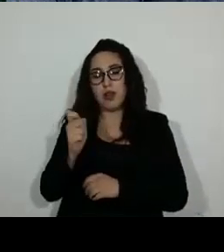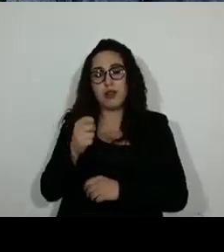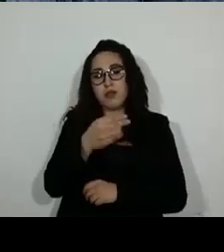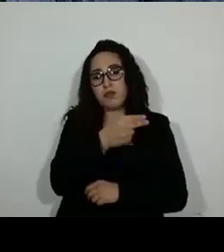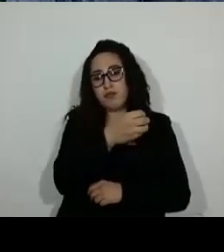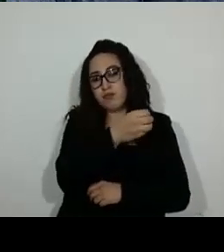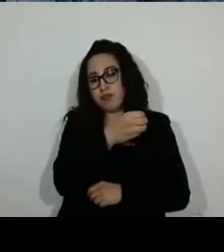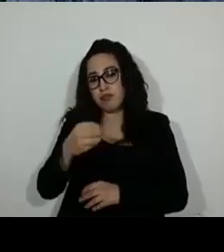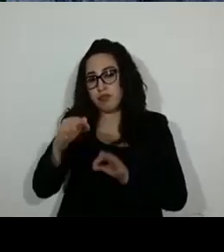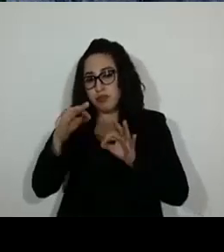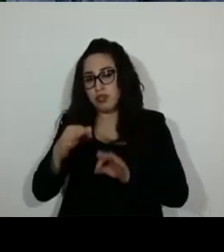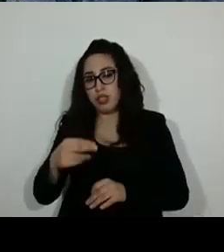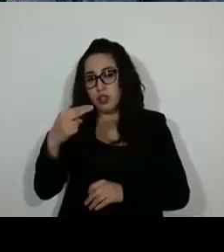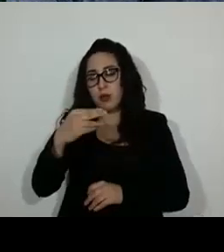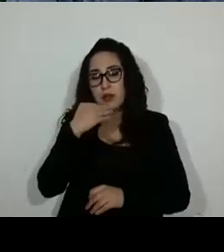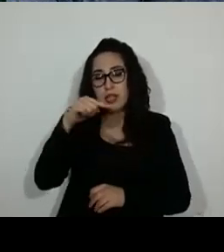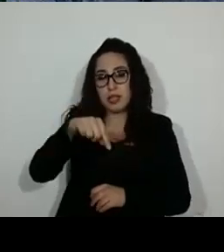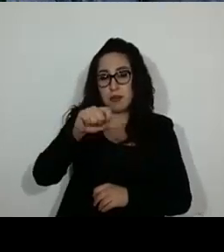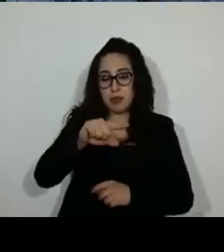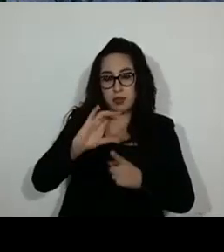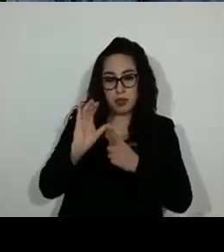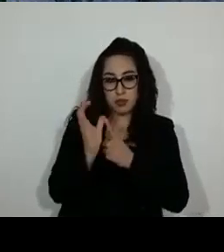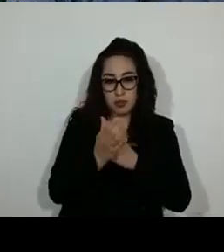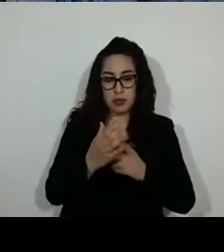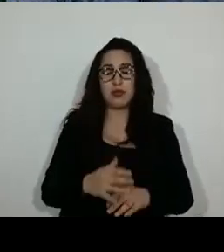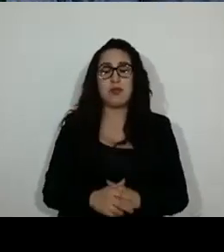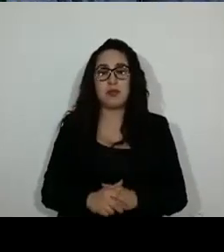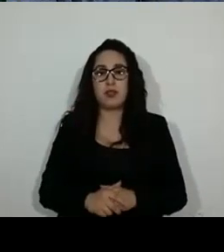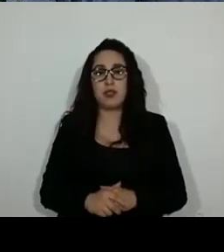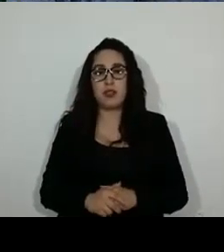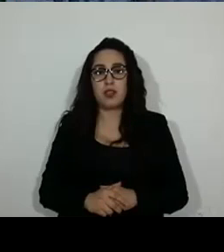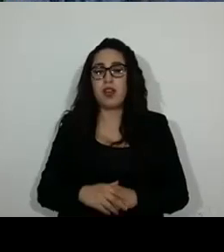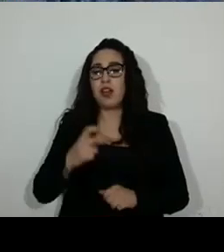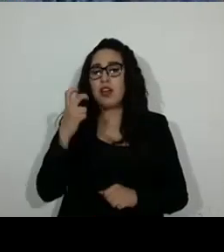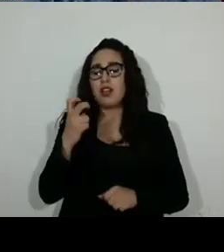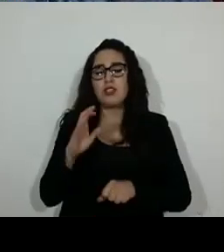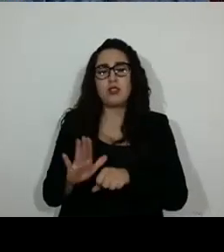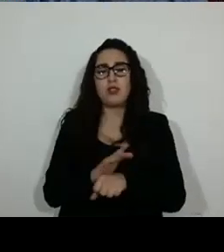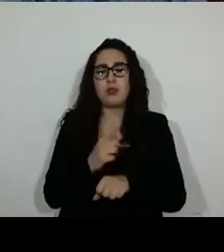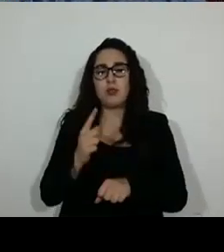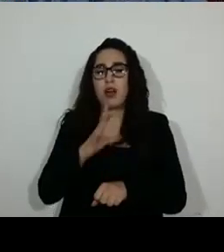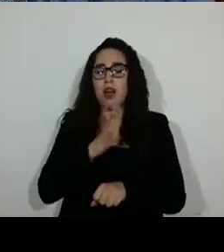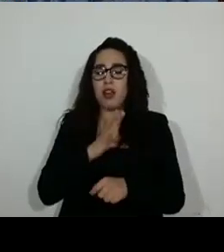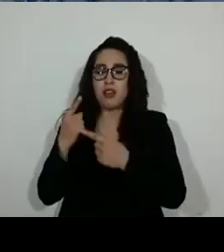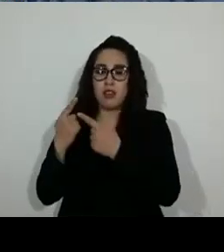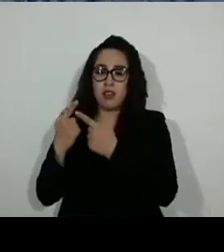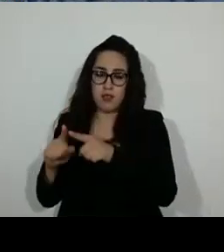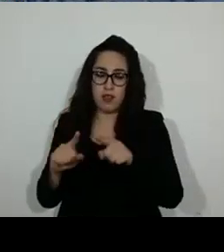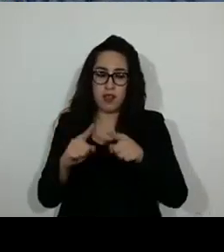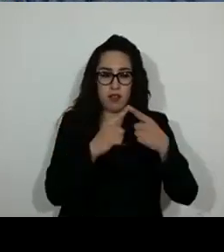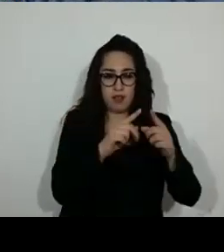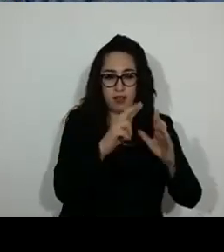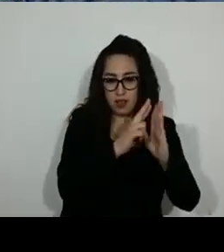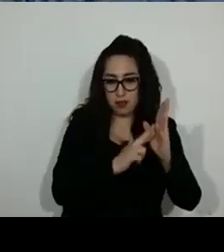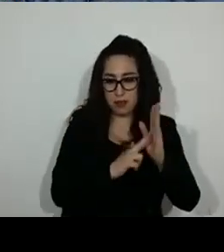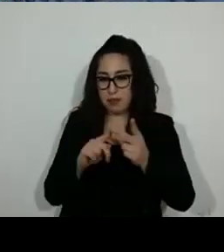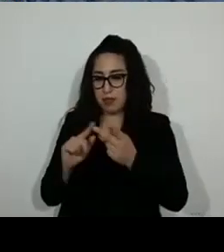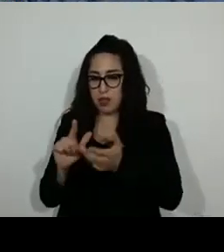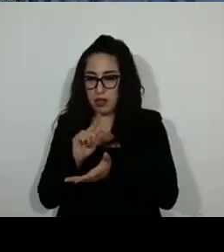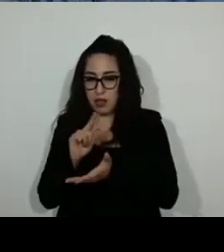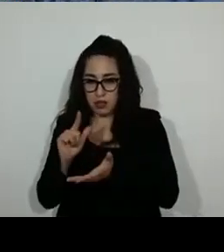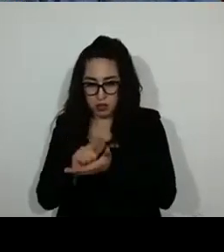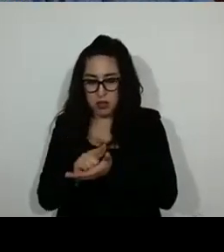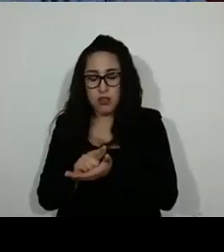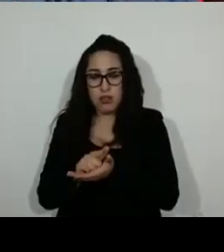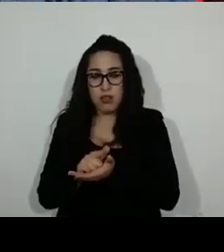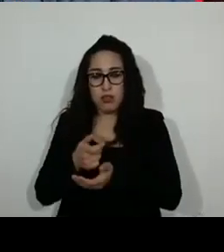de esta comisión. Esto en razón a que conforme a estos ordenamientos, se hace mención a la denominación de